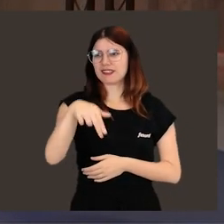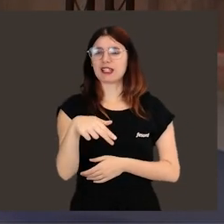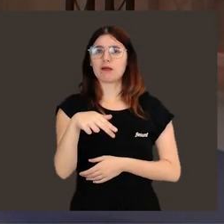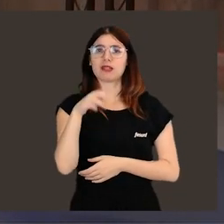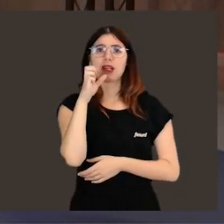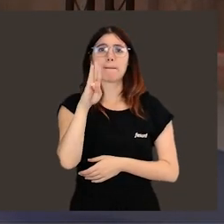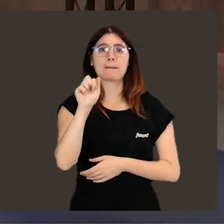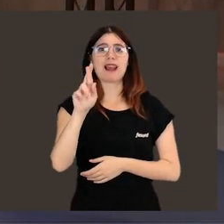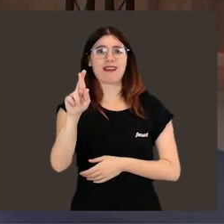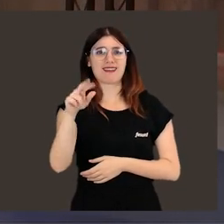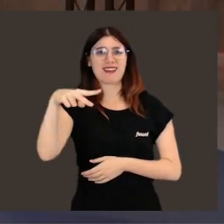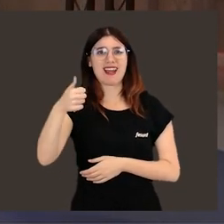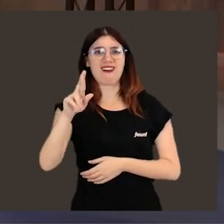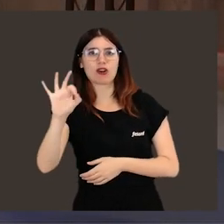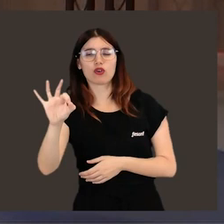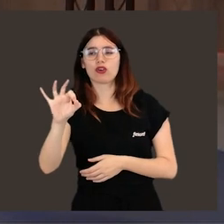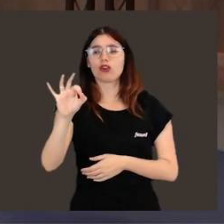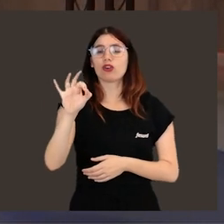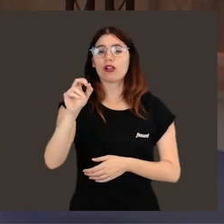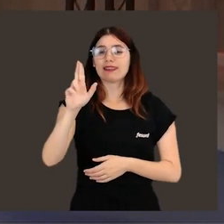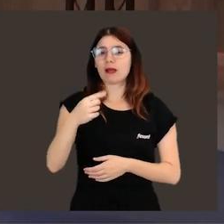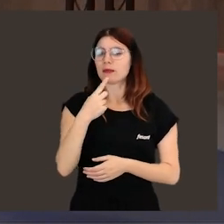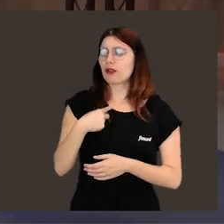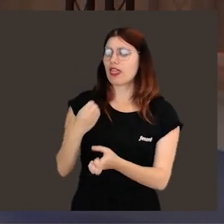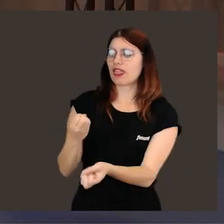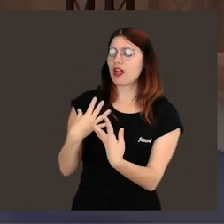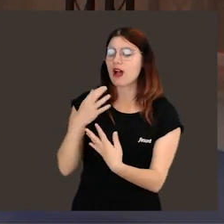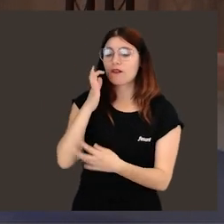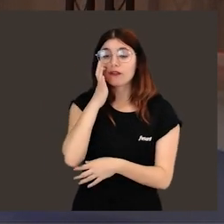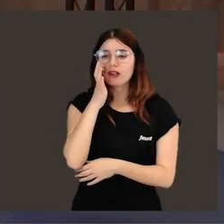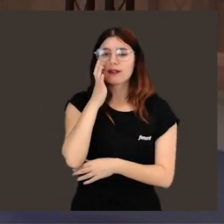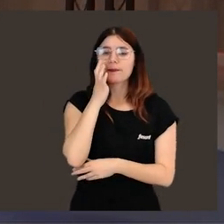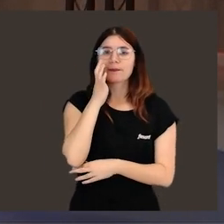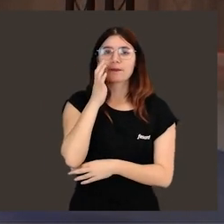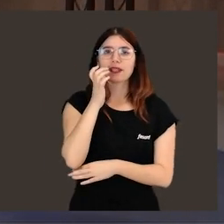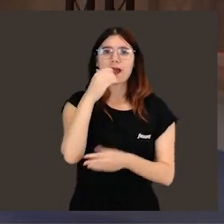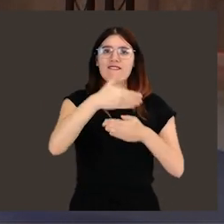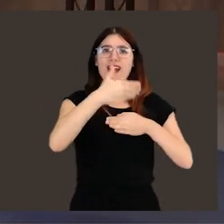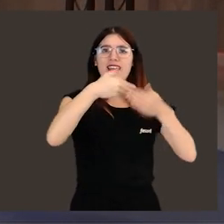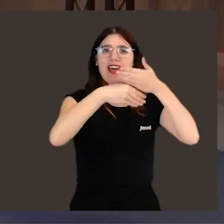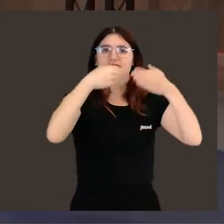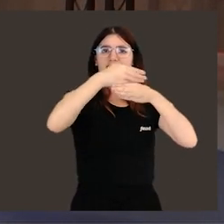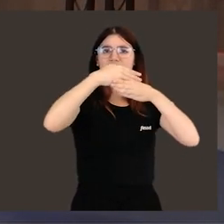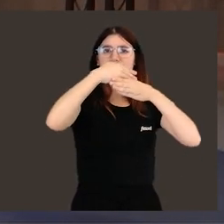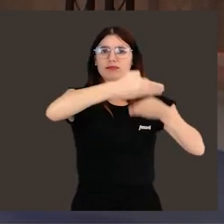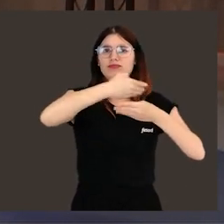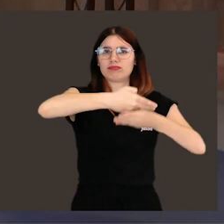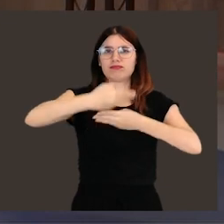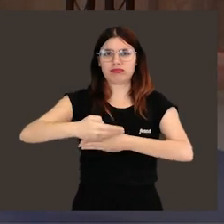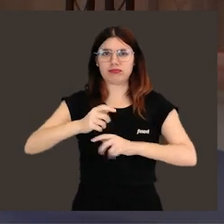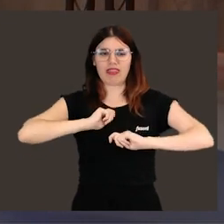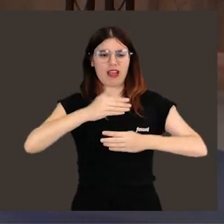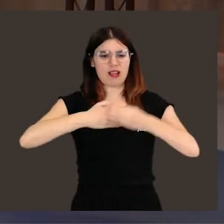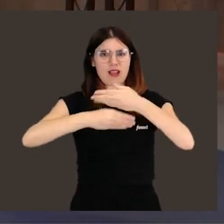nadie nos ponga barreras